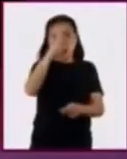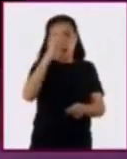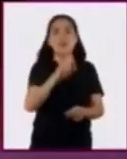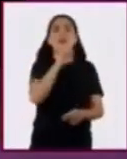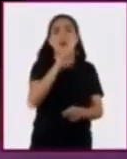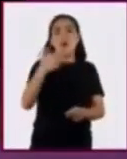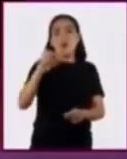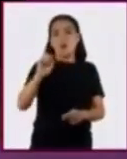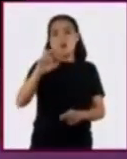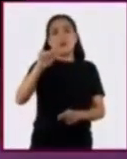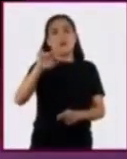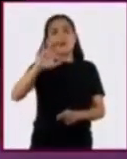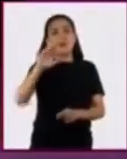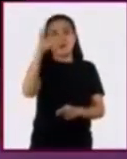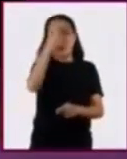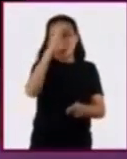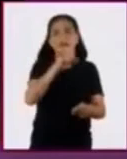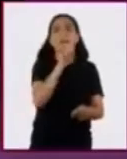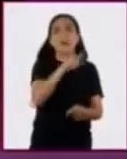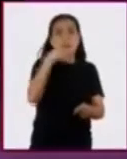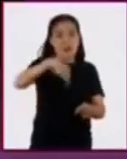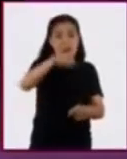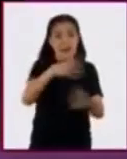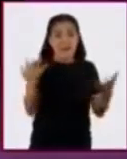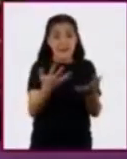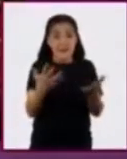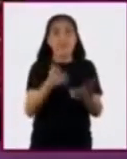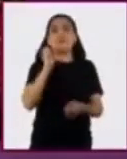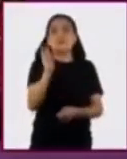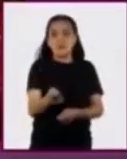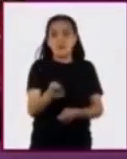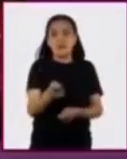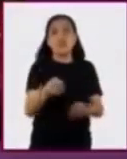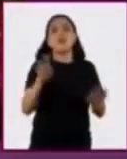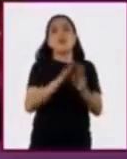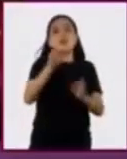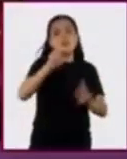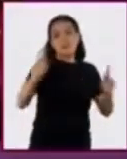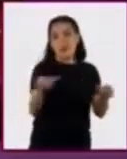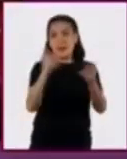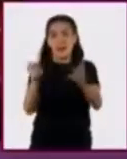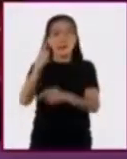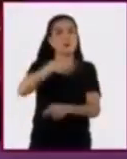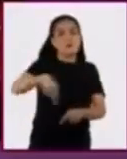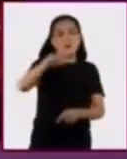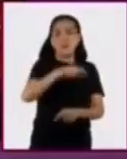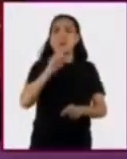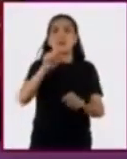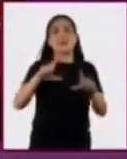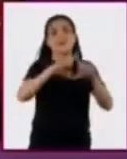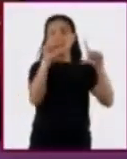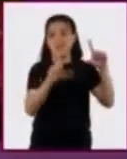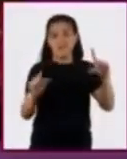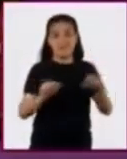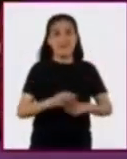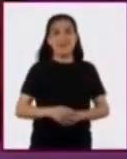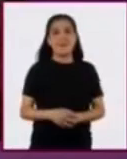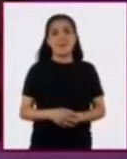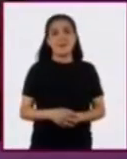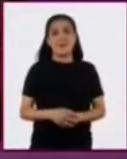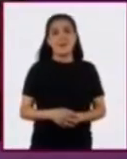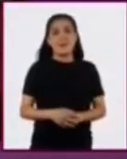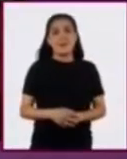horticultura y los productos que ahí se desarrollan son comercializados por toda la República Mexicana.